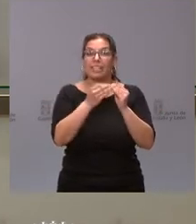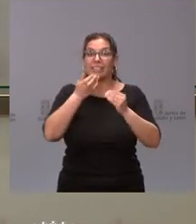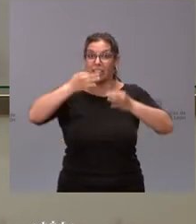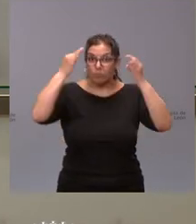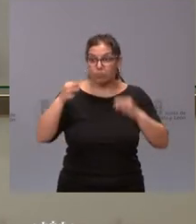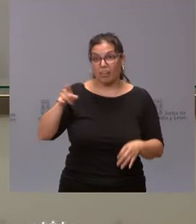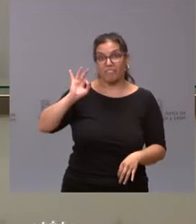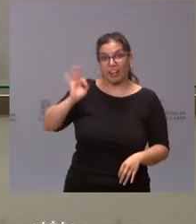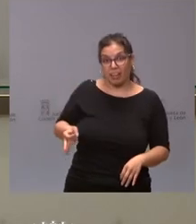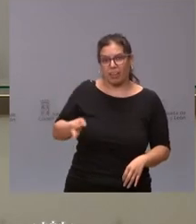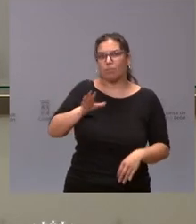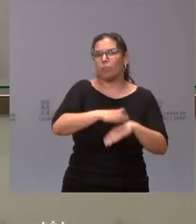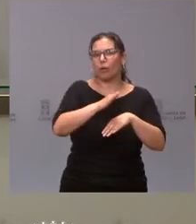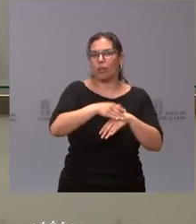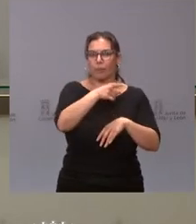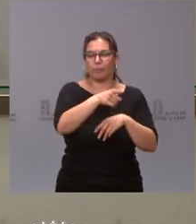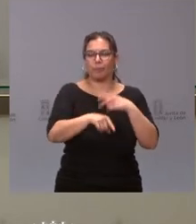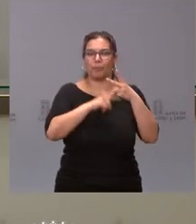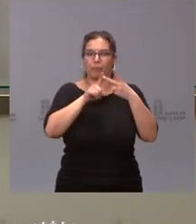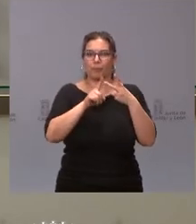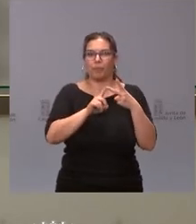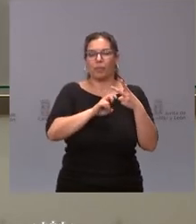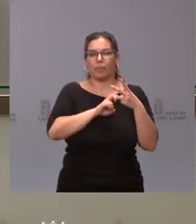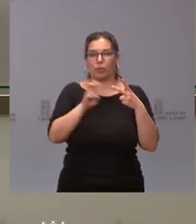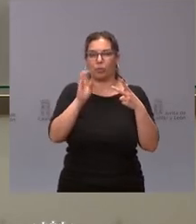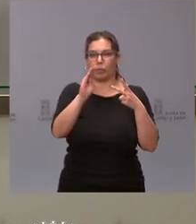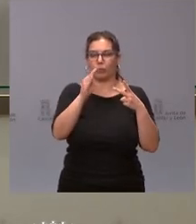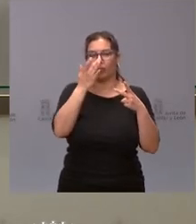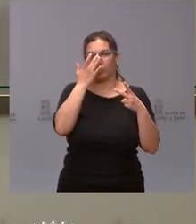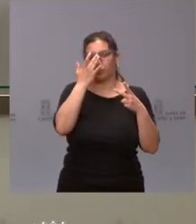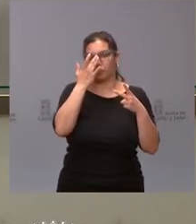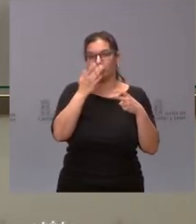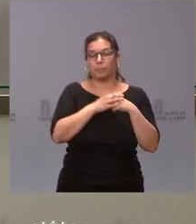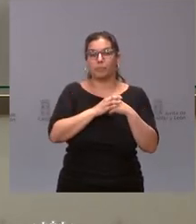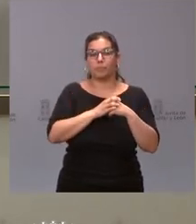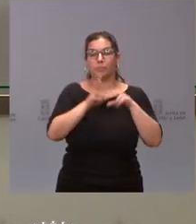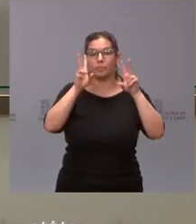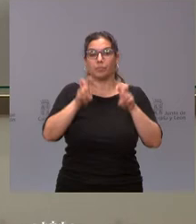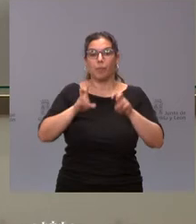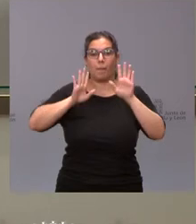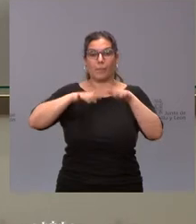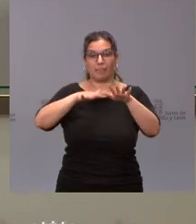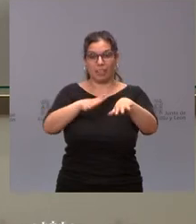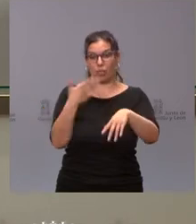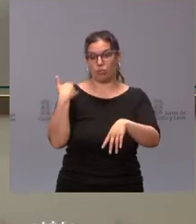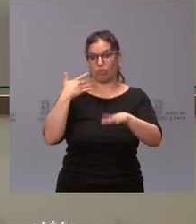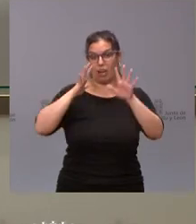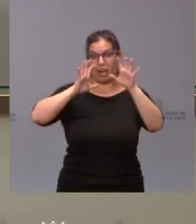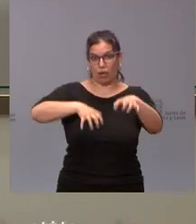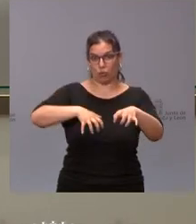produciendo esto. Luego, quería preguntarle también por la manifestación de León reclamando